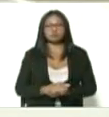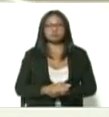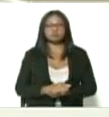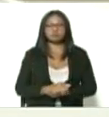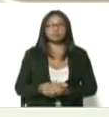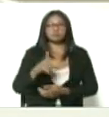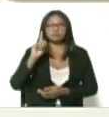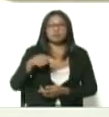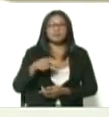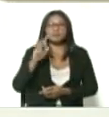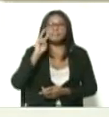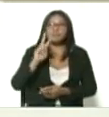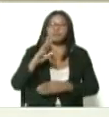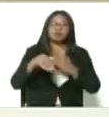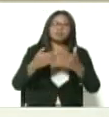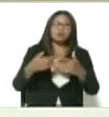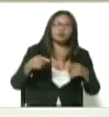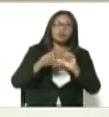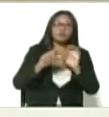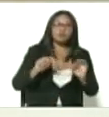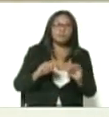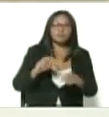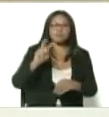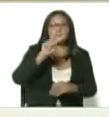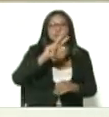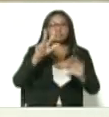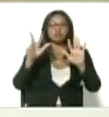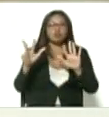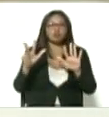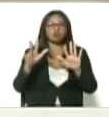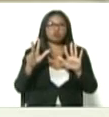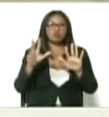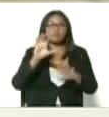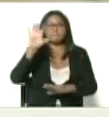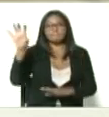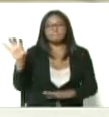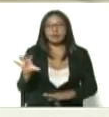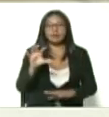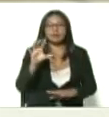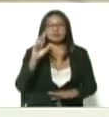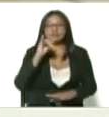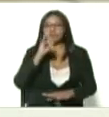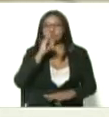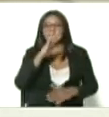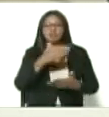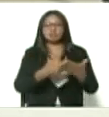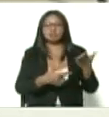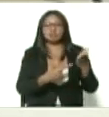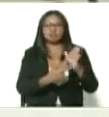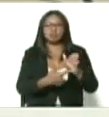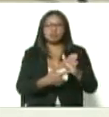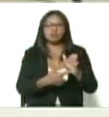V ya ha sido autorizada en más de 28 países que han registrado bueno esta vacuna en el marco de la